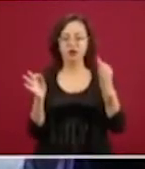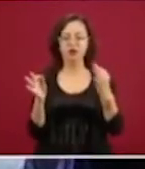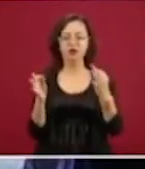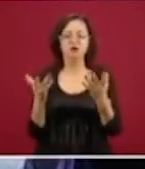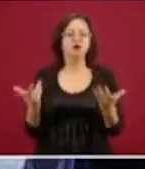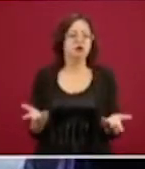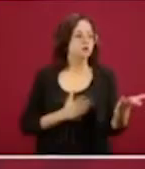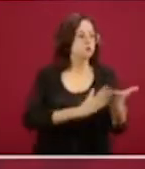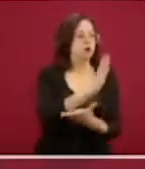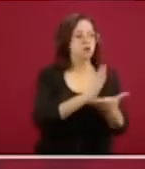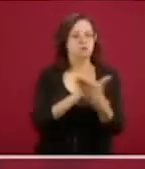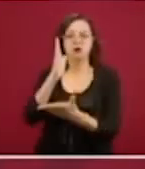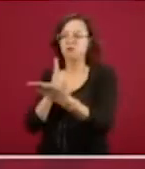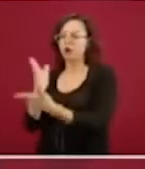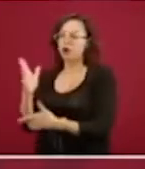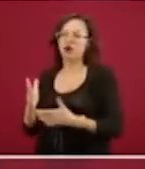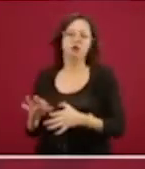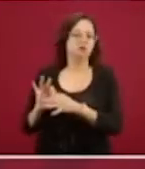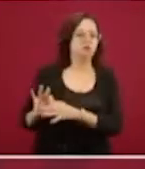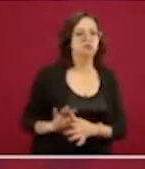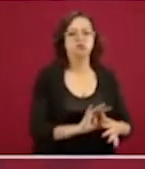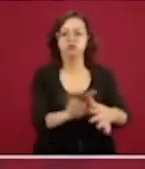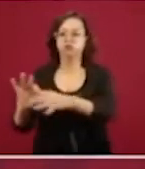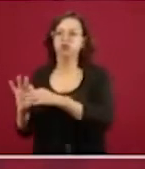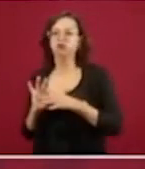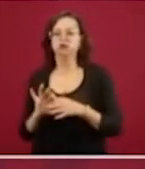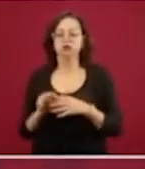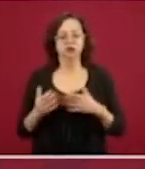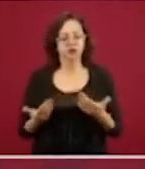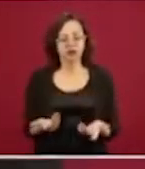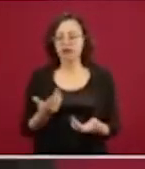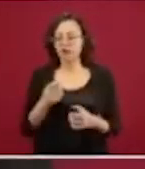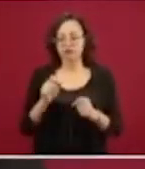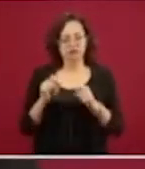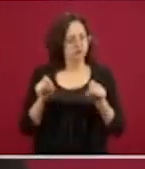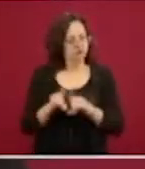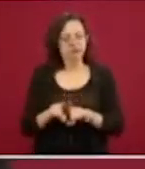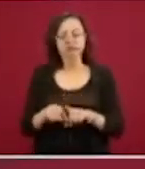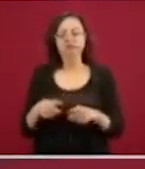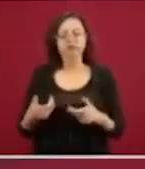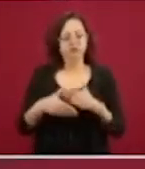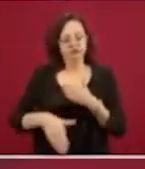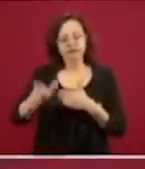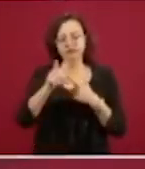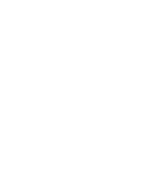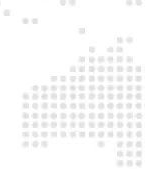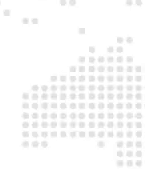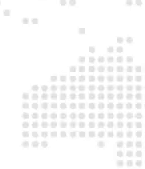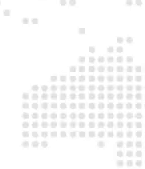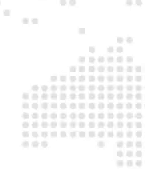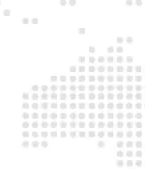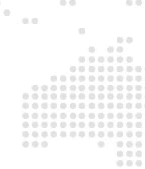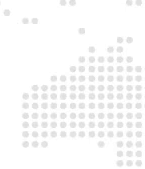y no interrumpamos las cadenas de producción. Y en eso, ese es el trabajo que estamos haciendo, más lo que ya les expliqué.